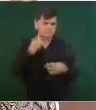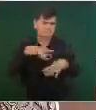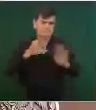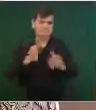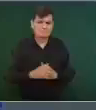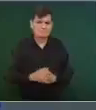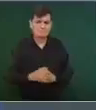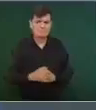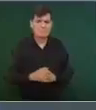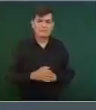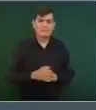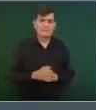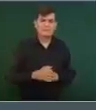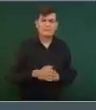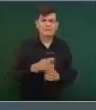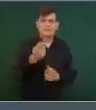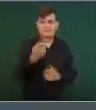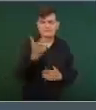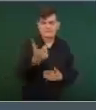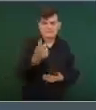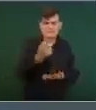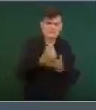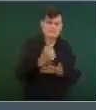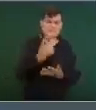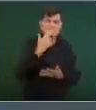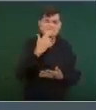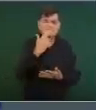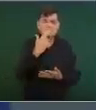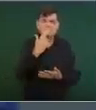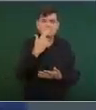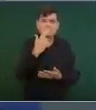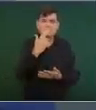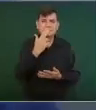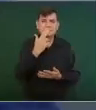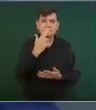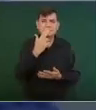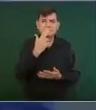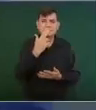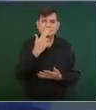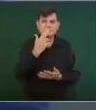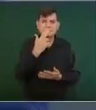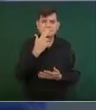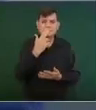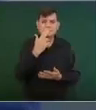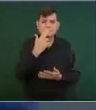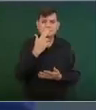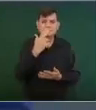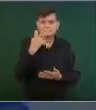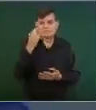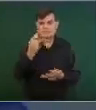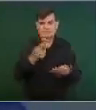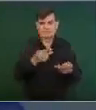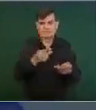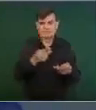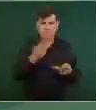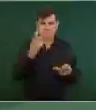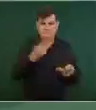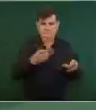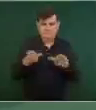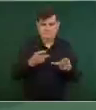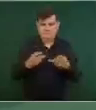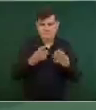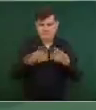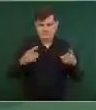que ese dinero se utilice para el plan de desarrollo